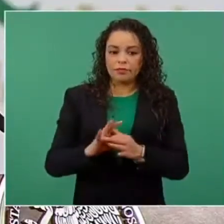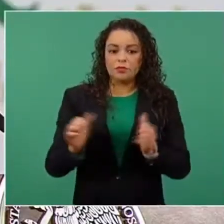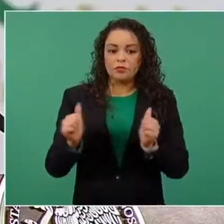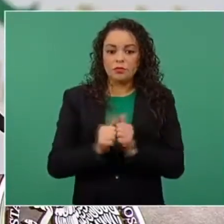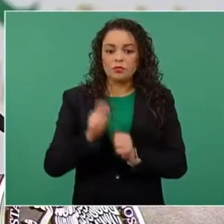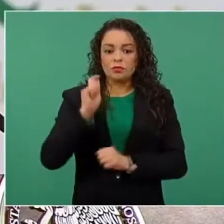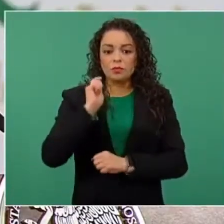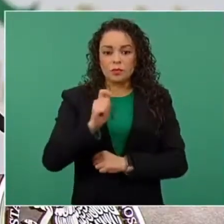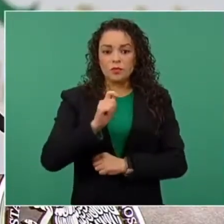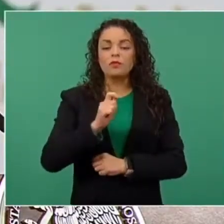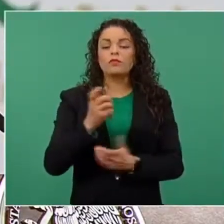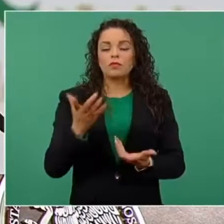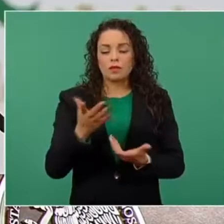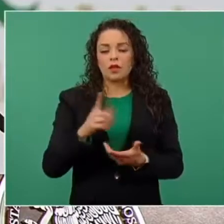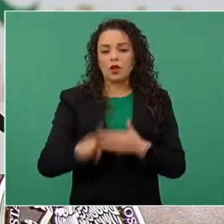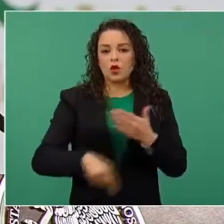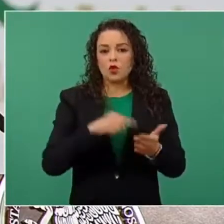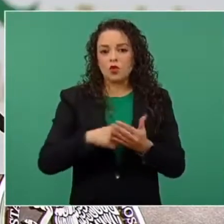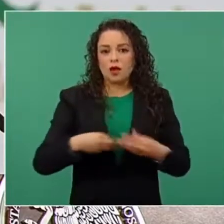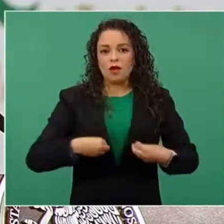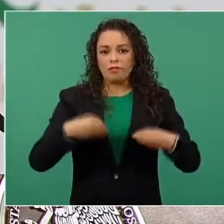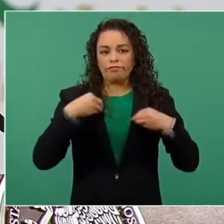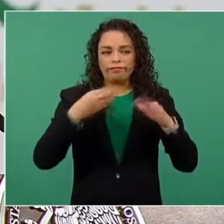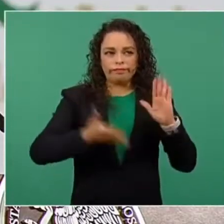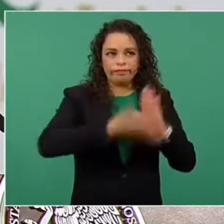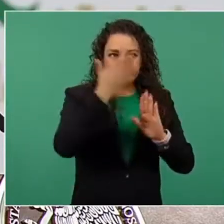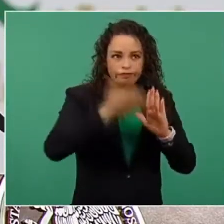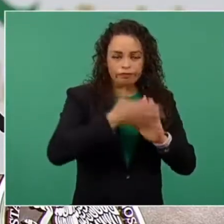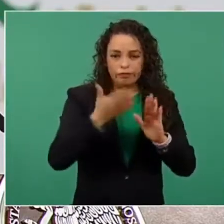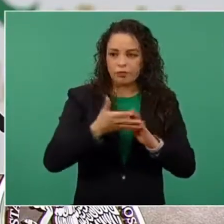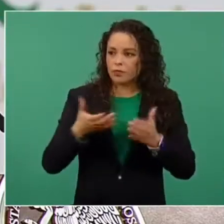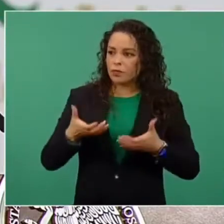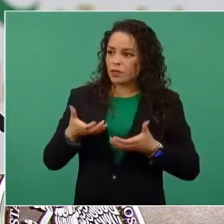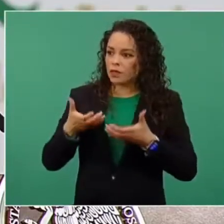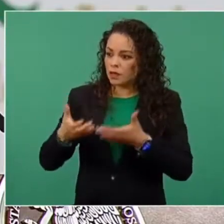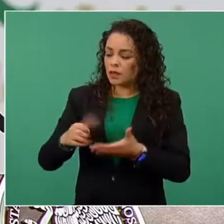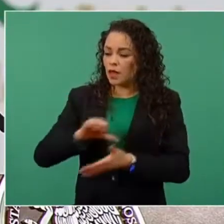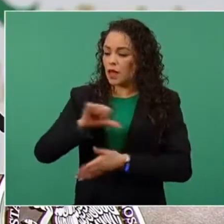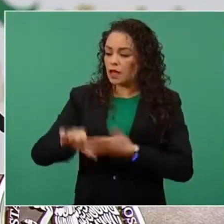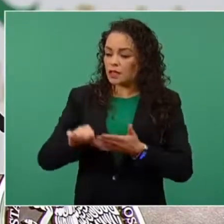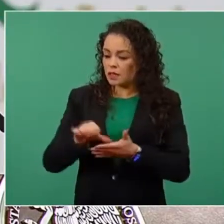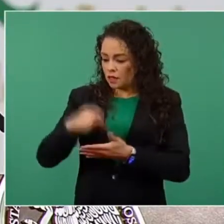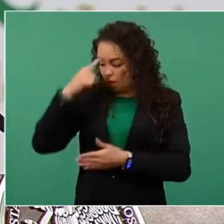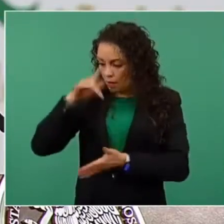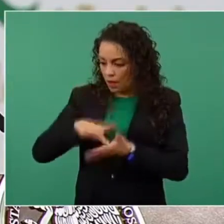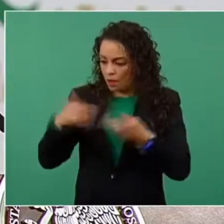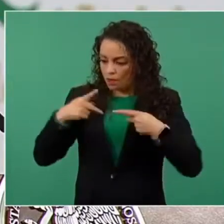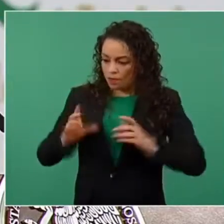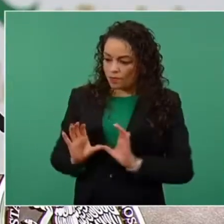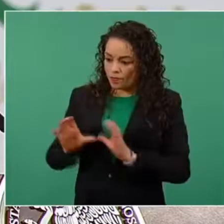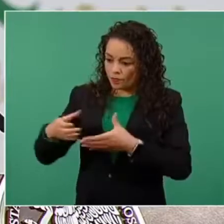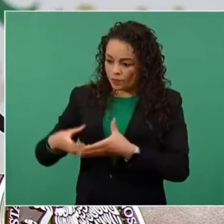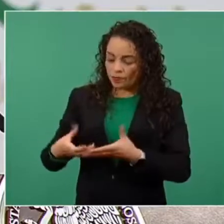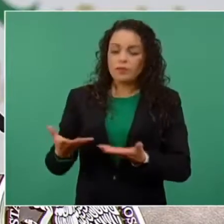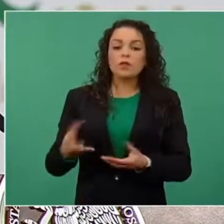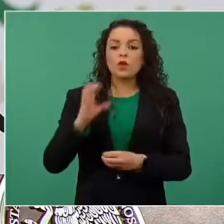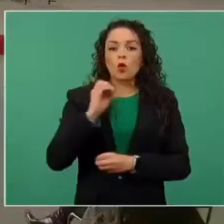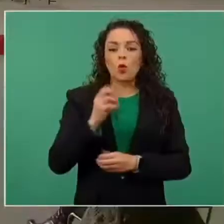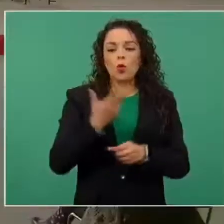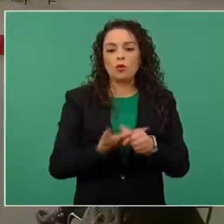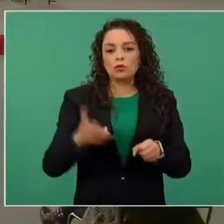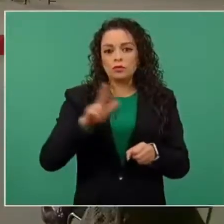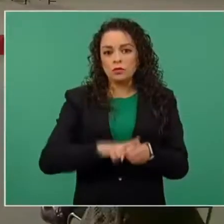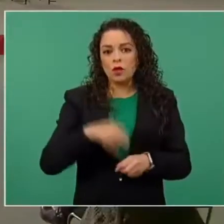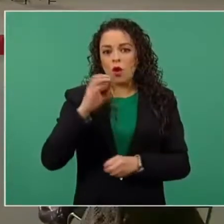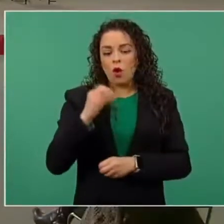vivienda, de espacios públicos, de centros comunitarios, de centros de salud, caminos y carreteras. En la siguiente